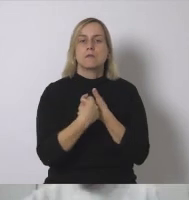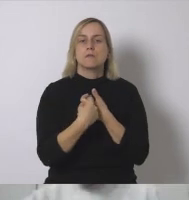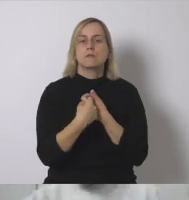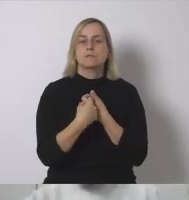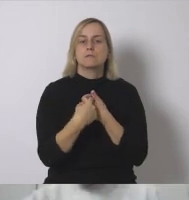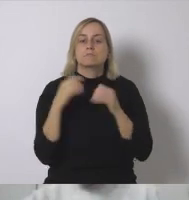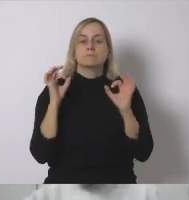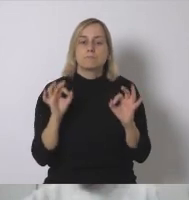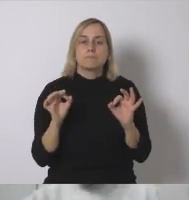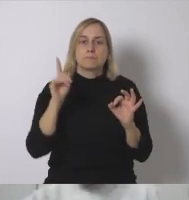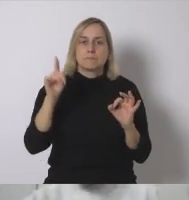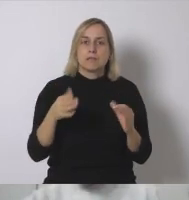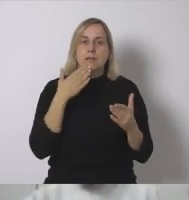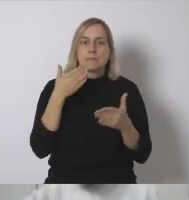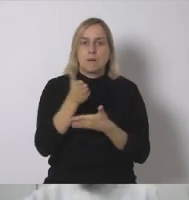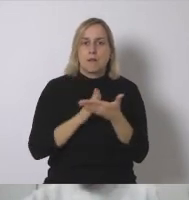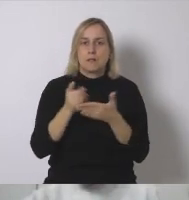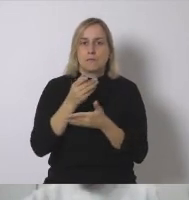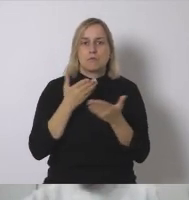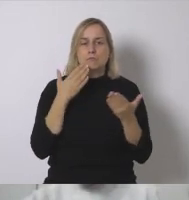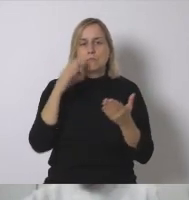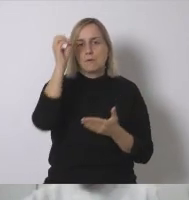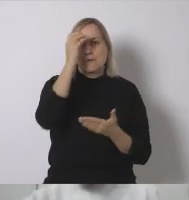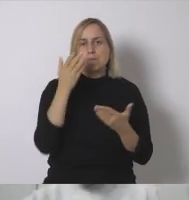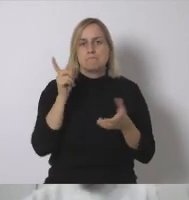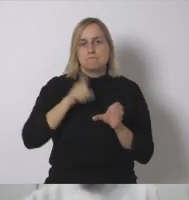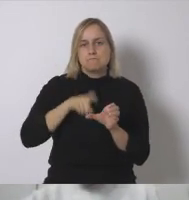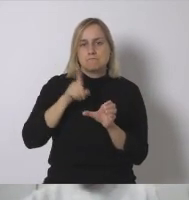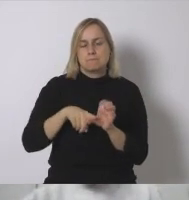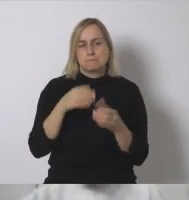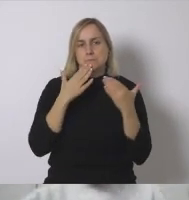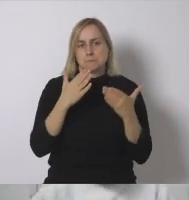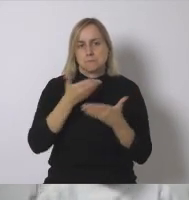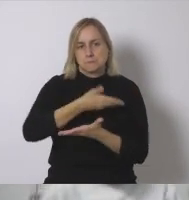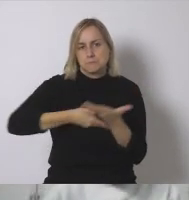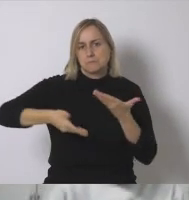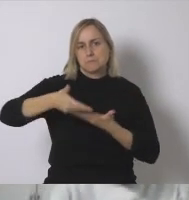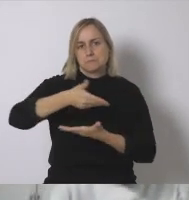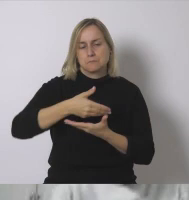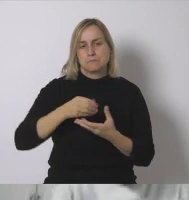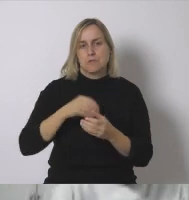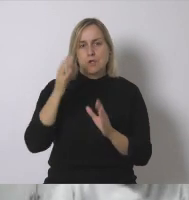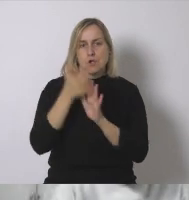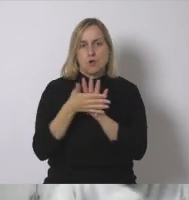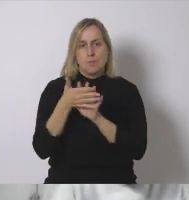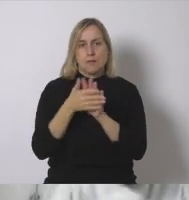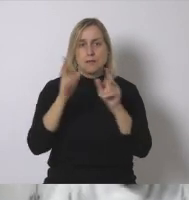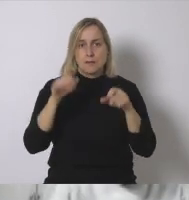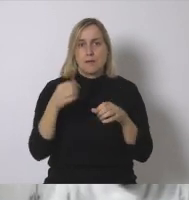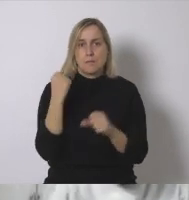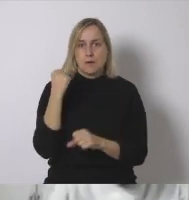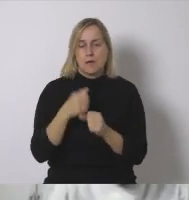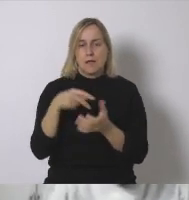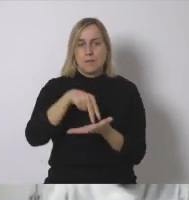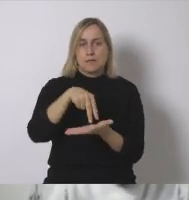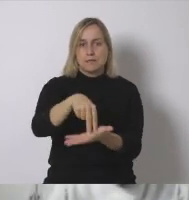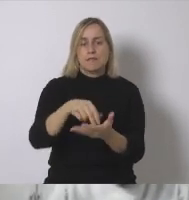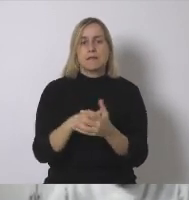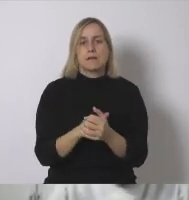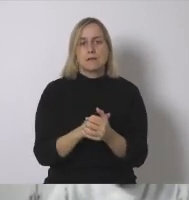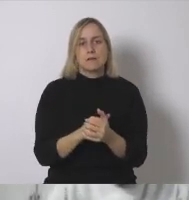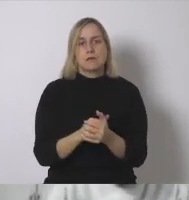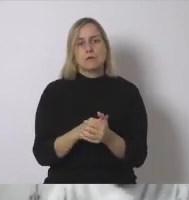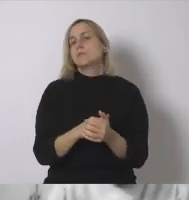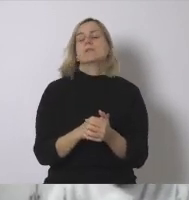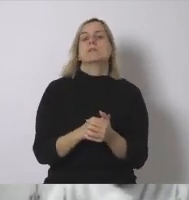les quiero agradecer su participación y también la participación de todos los